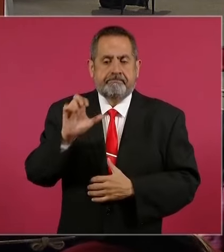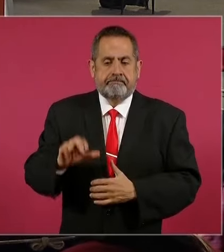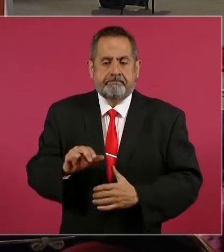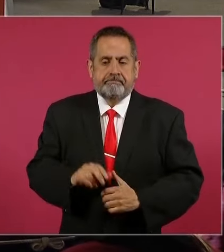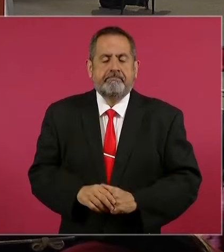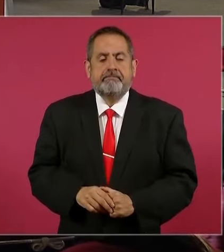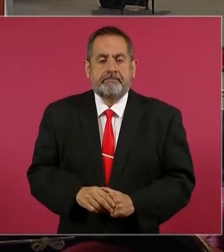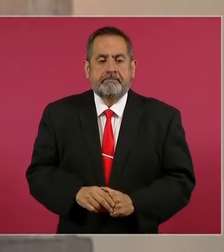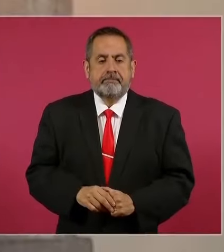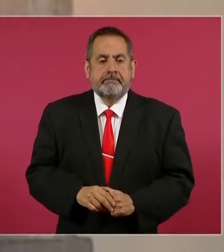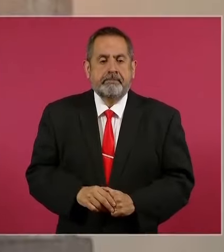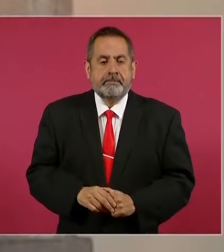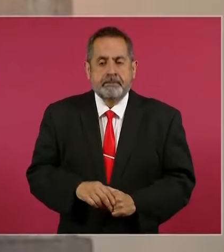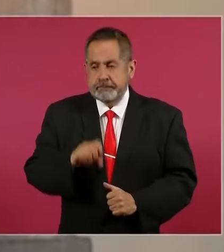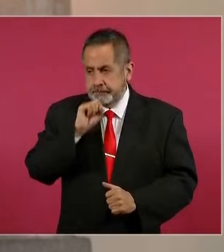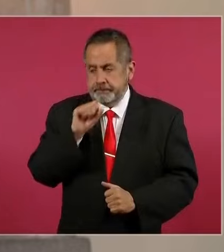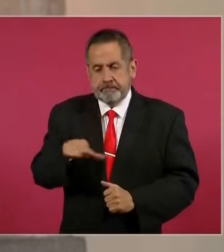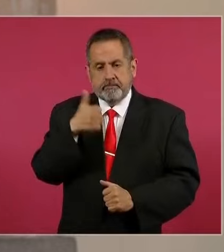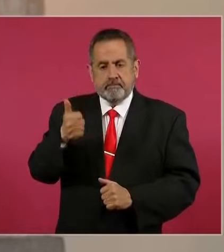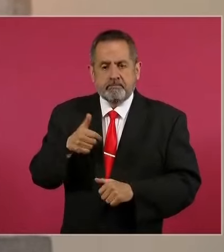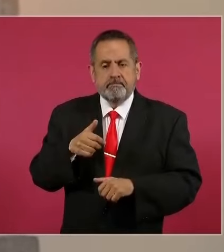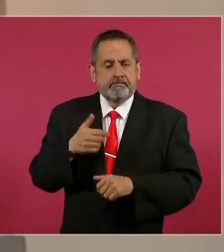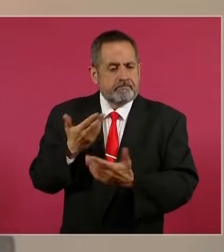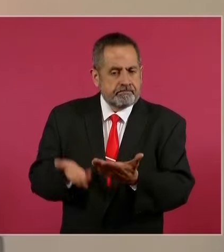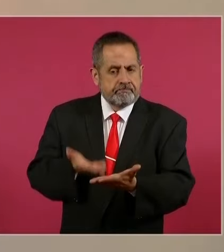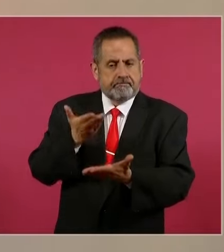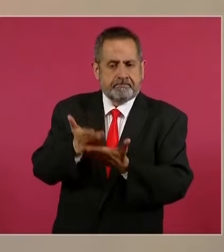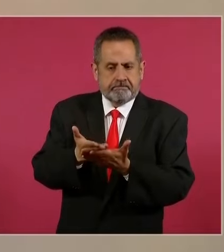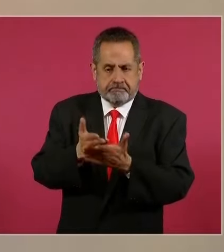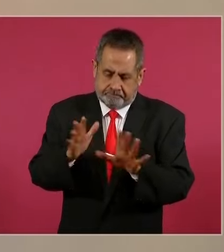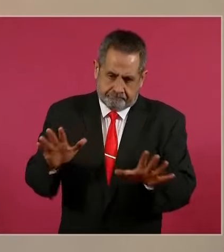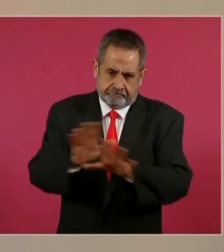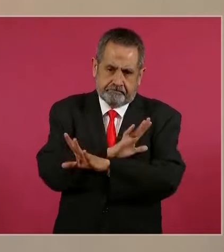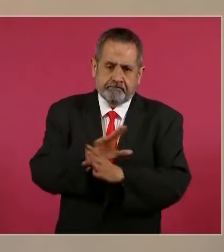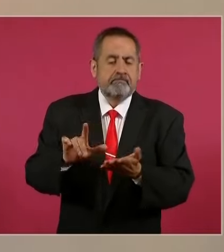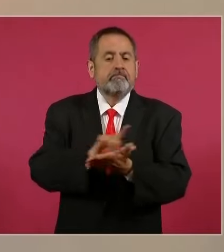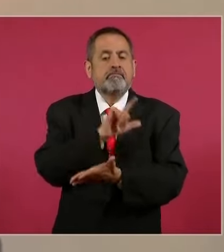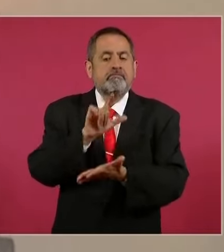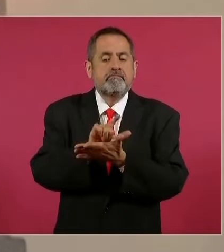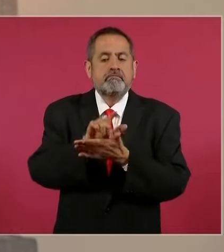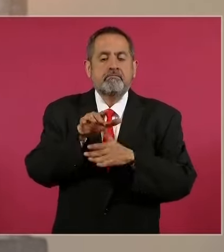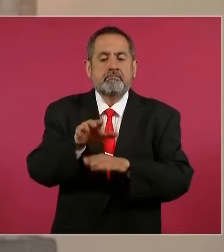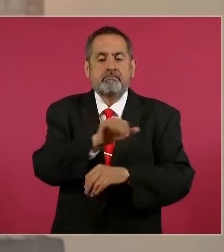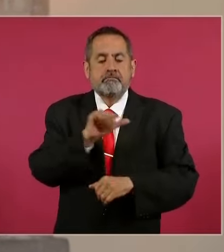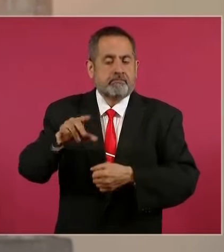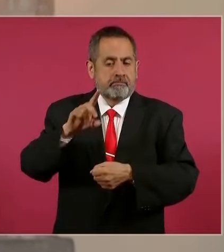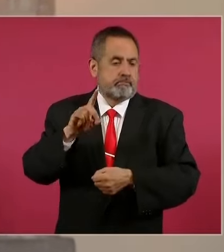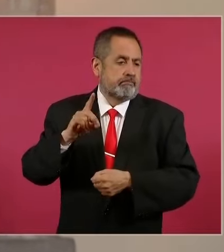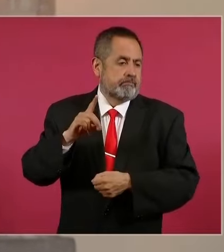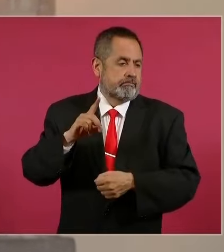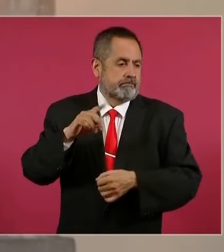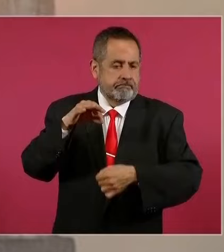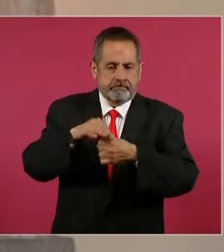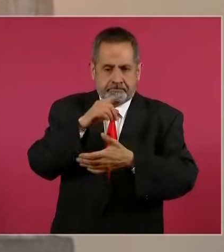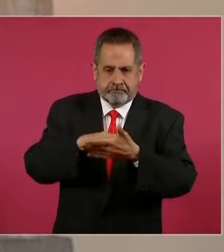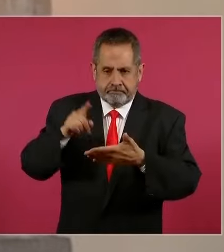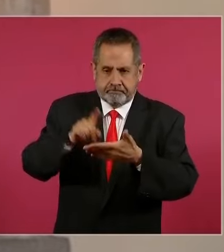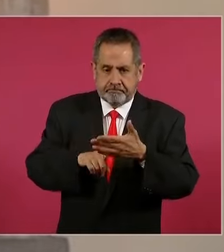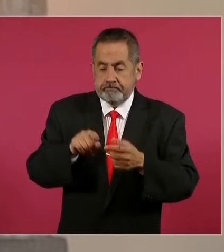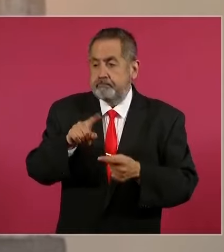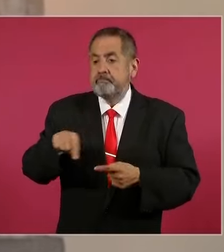una reforma electoral. La reforma electoral elimina tanto diputados como senadores